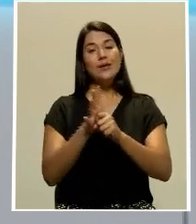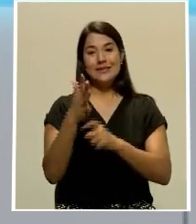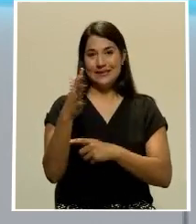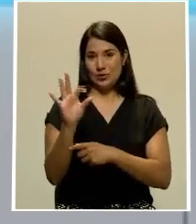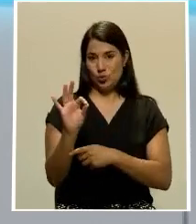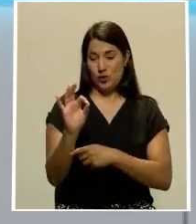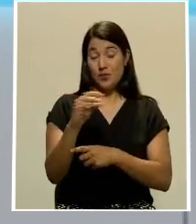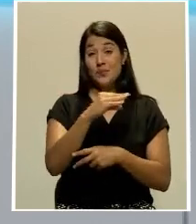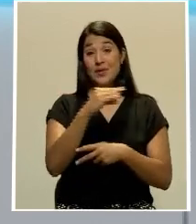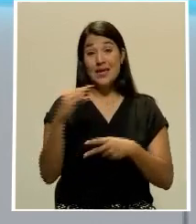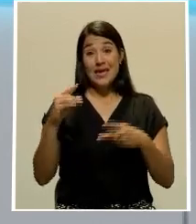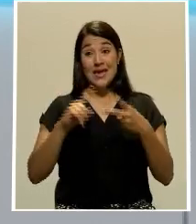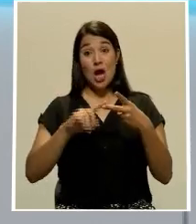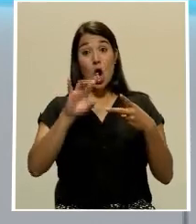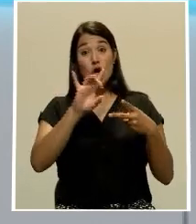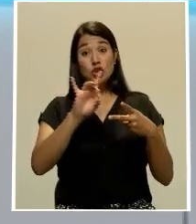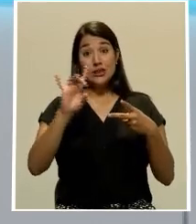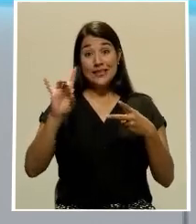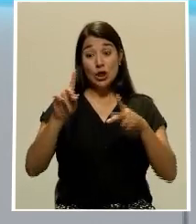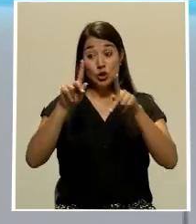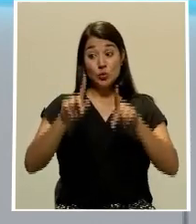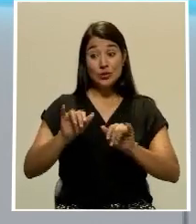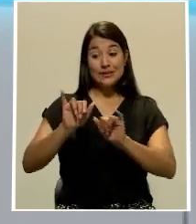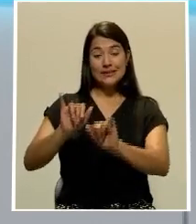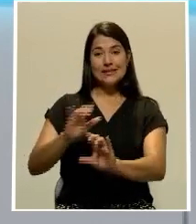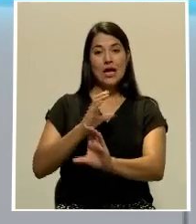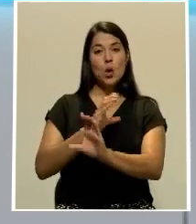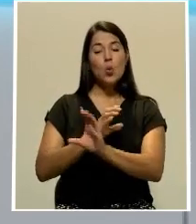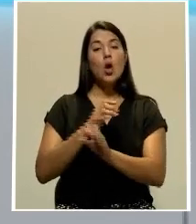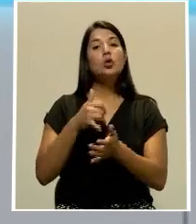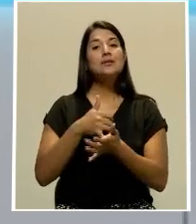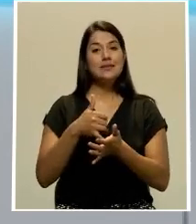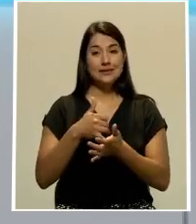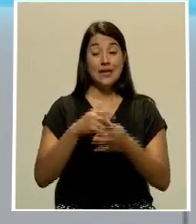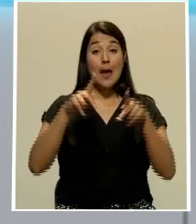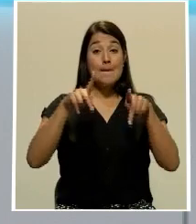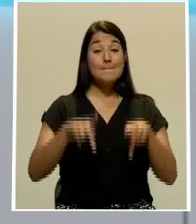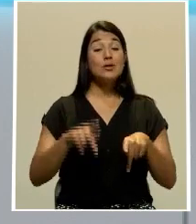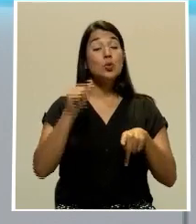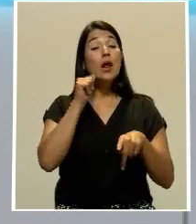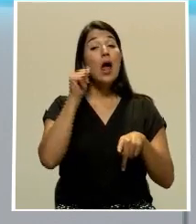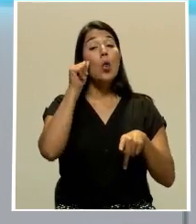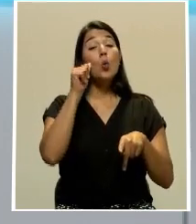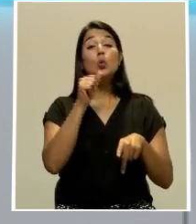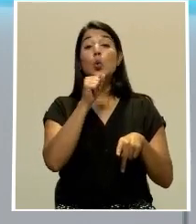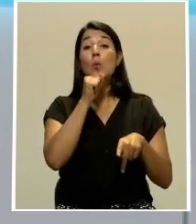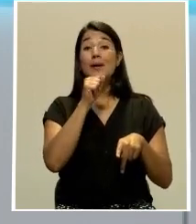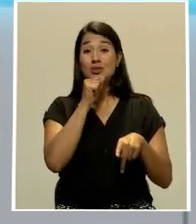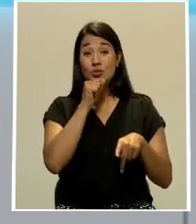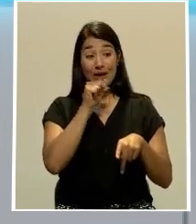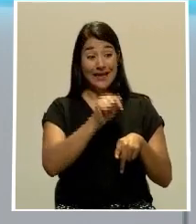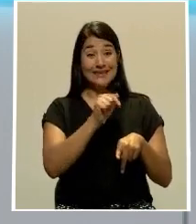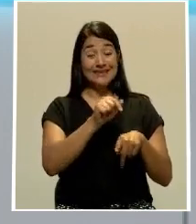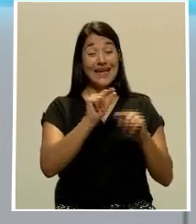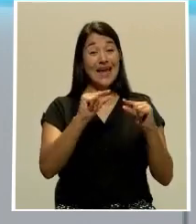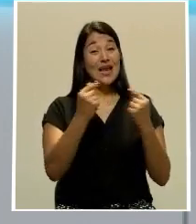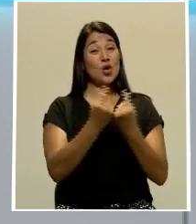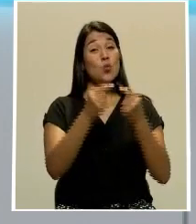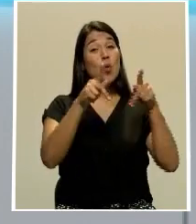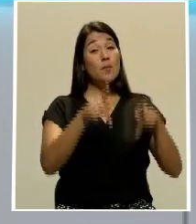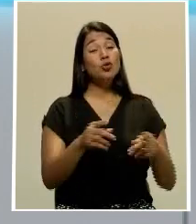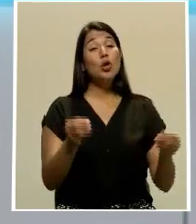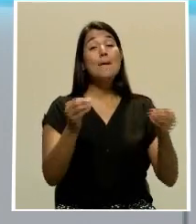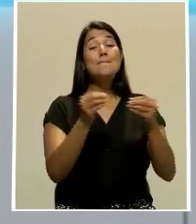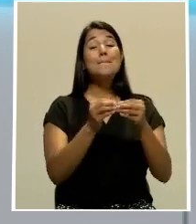hay 88 personas en cuidados intensivos. Los adultos mayores han sido el grupo más afectado